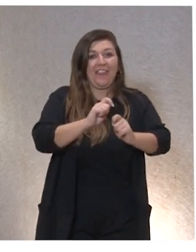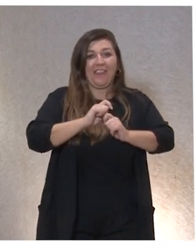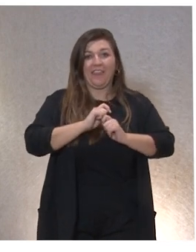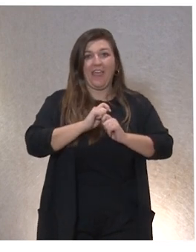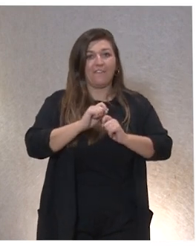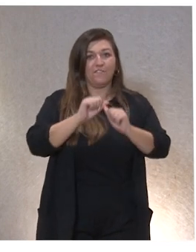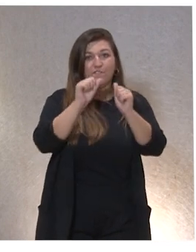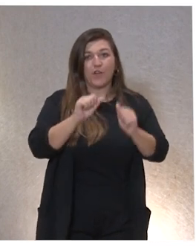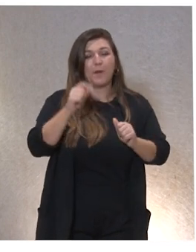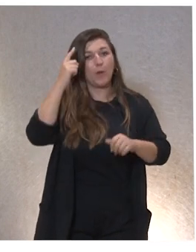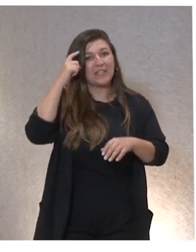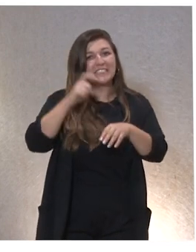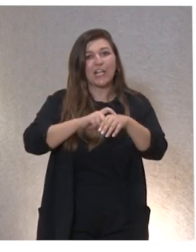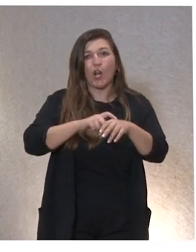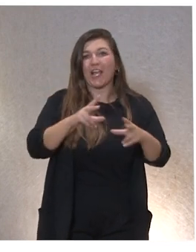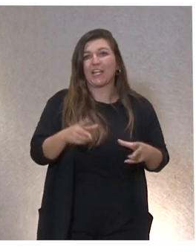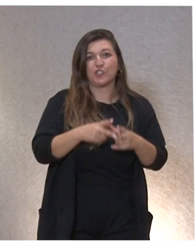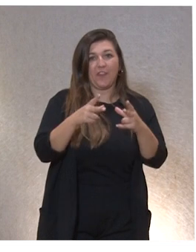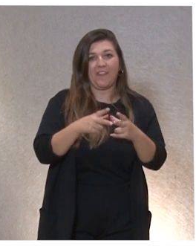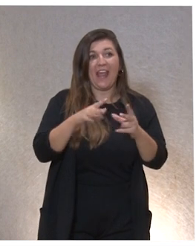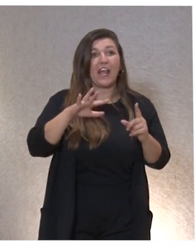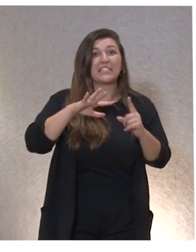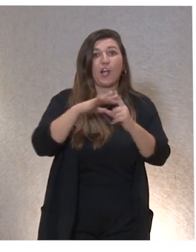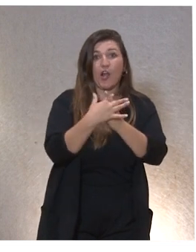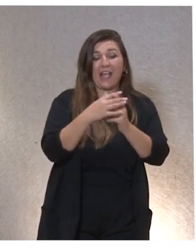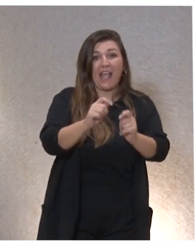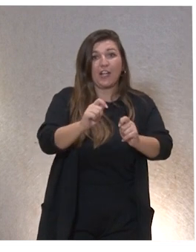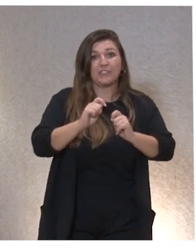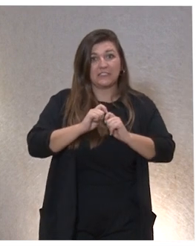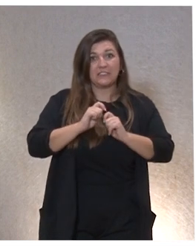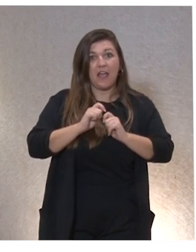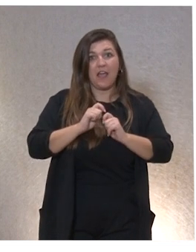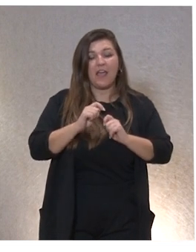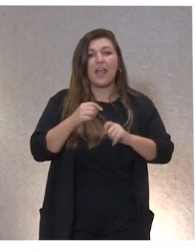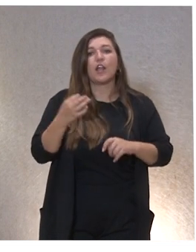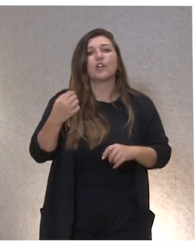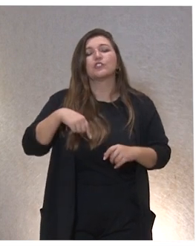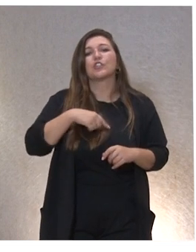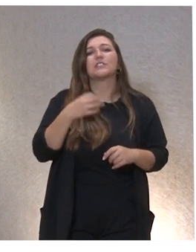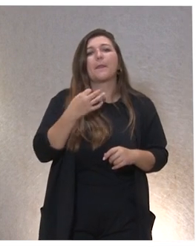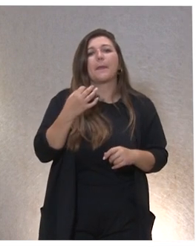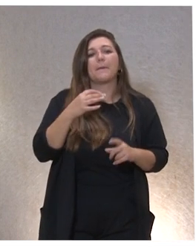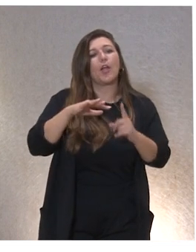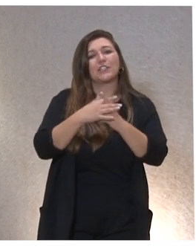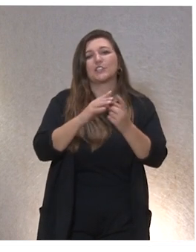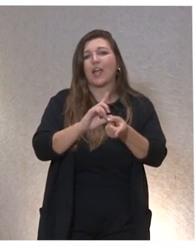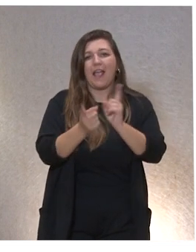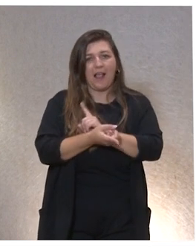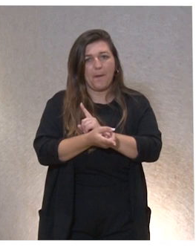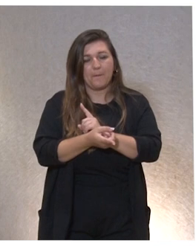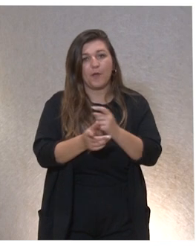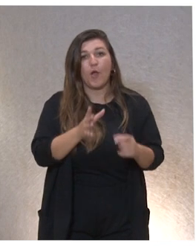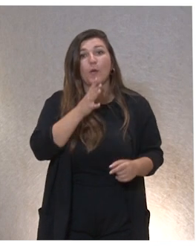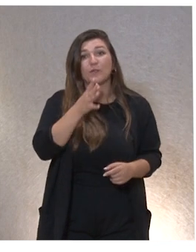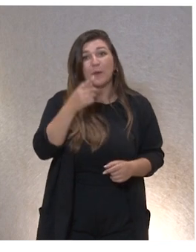principio de la psicología social, ¿no?, que el contexto nos configura y que, bueno, pues que hay que cambiar ese contexto porque